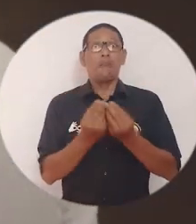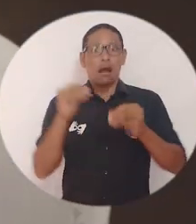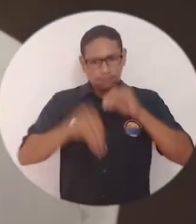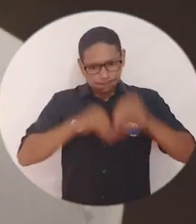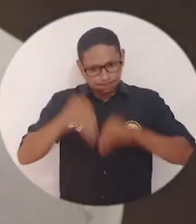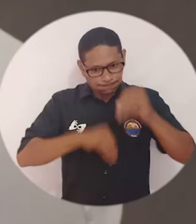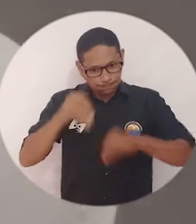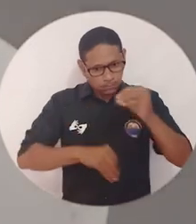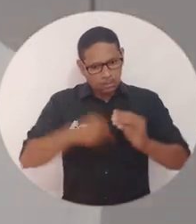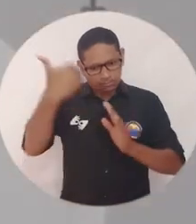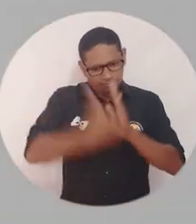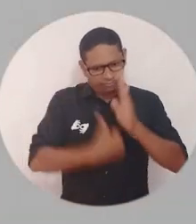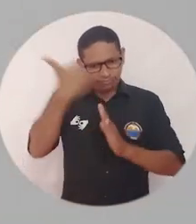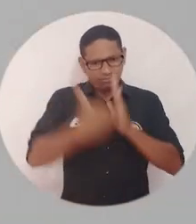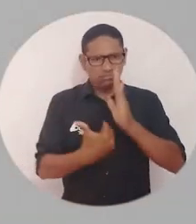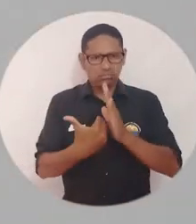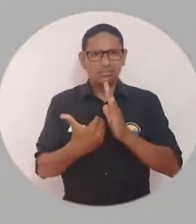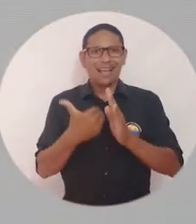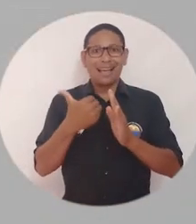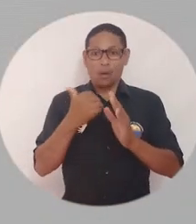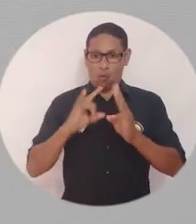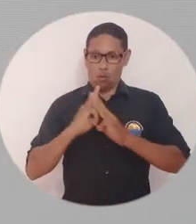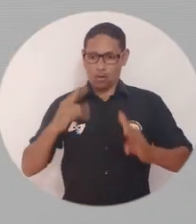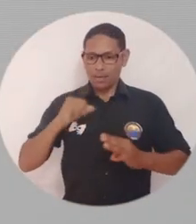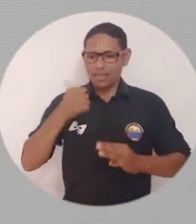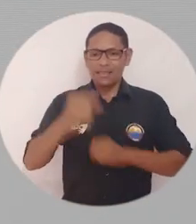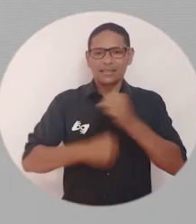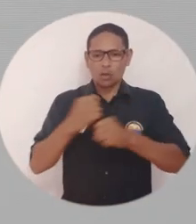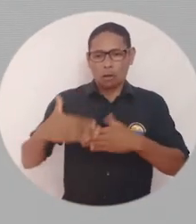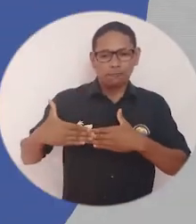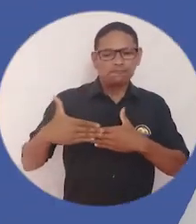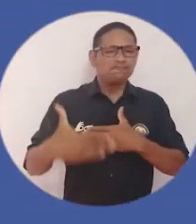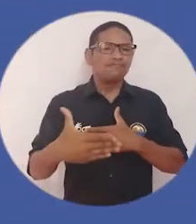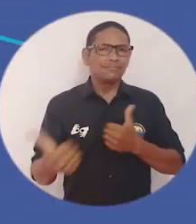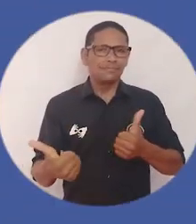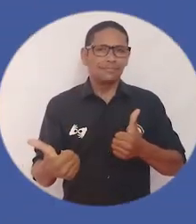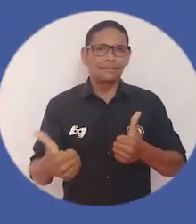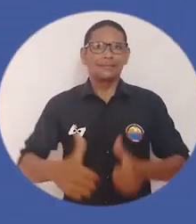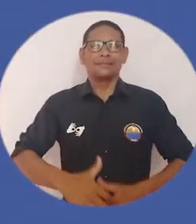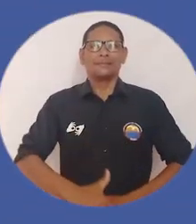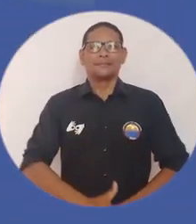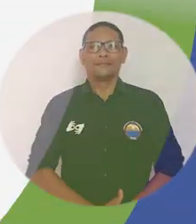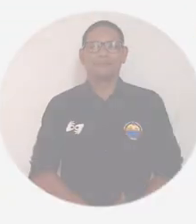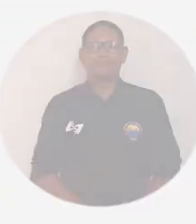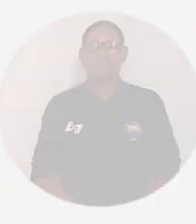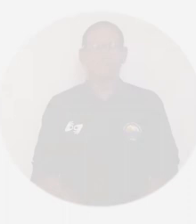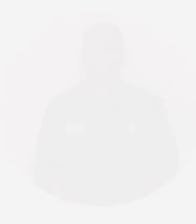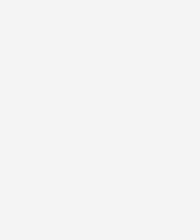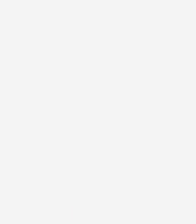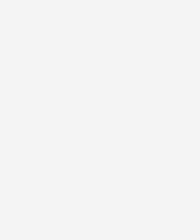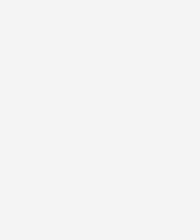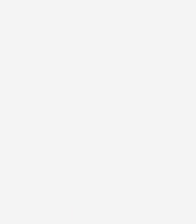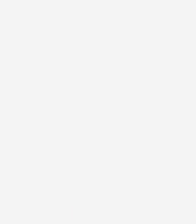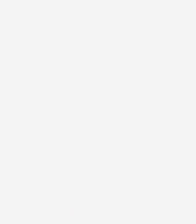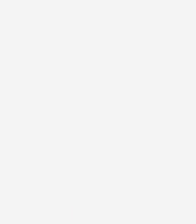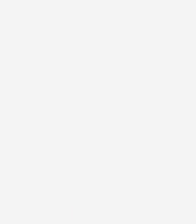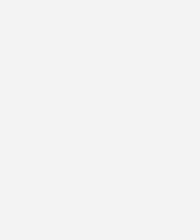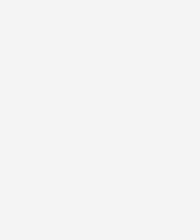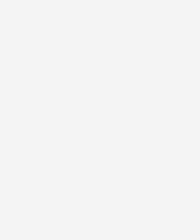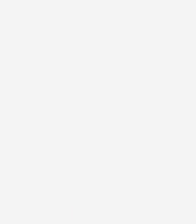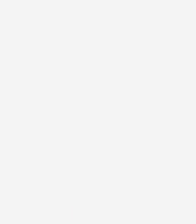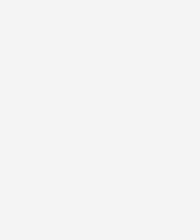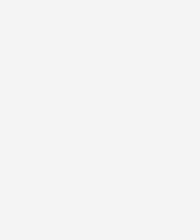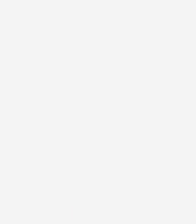enriquecimiento del documento que trazará el camino de Unimagdalena en la presente década. Universidad del Magdalena, aún más